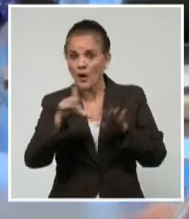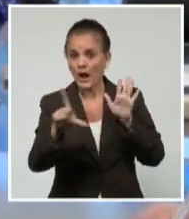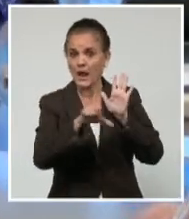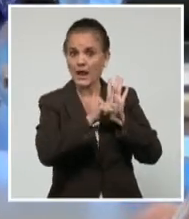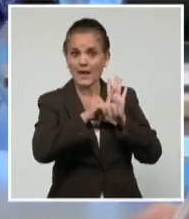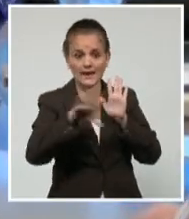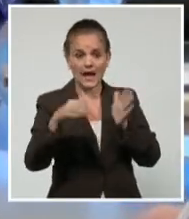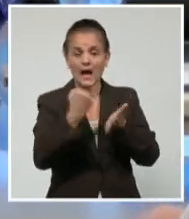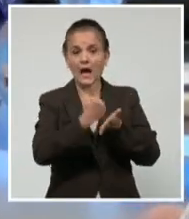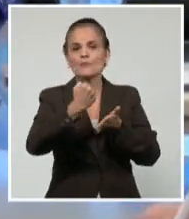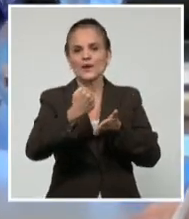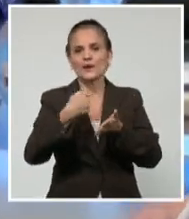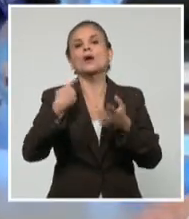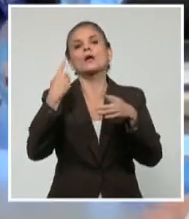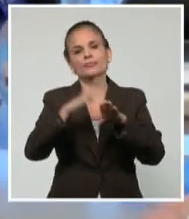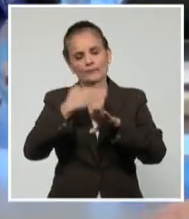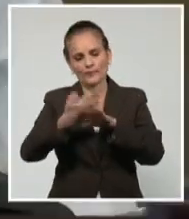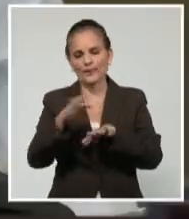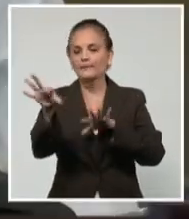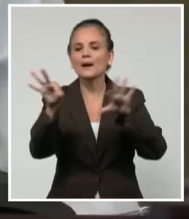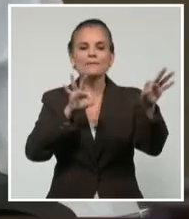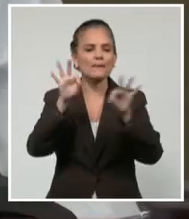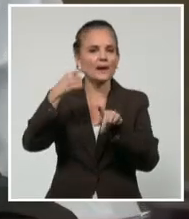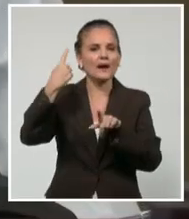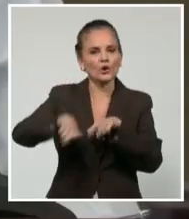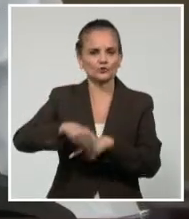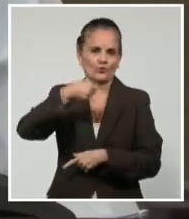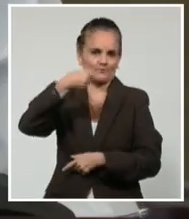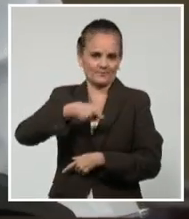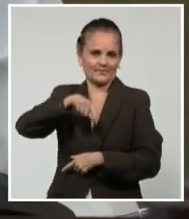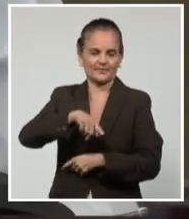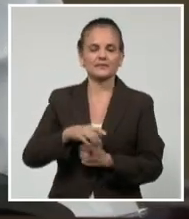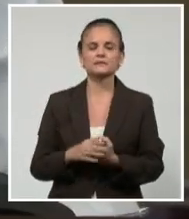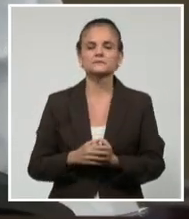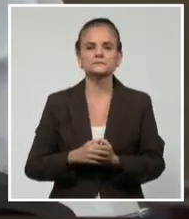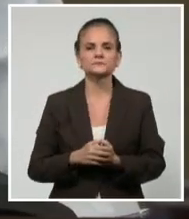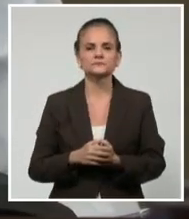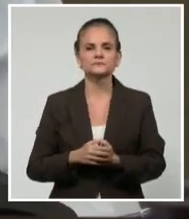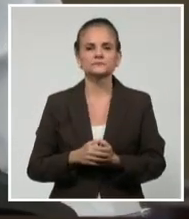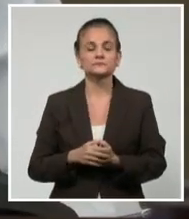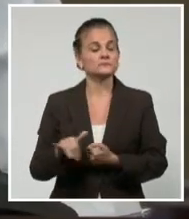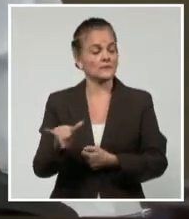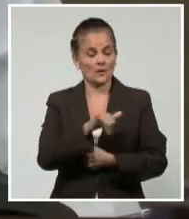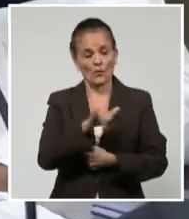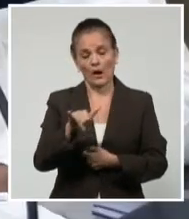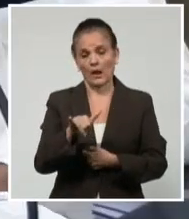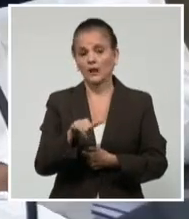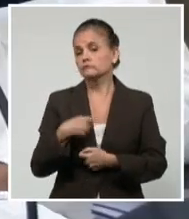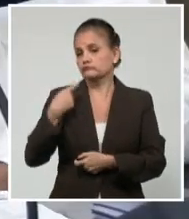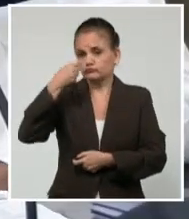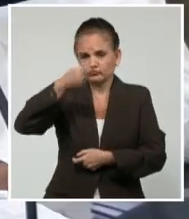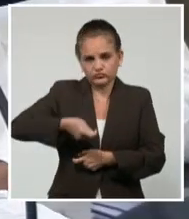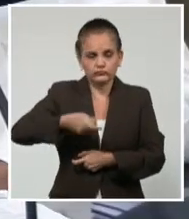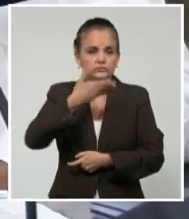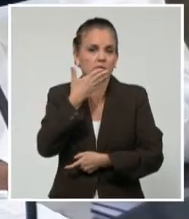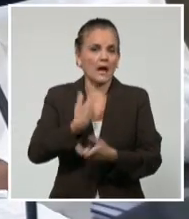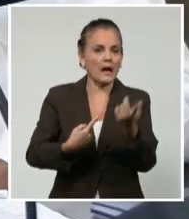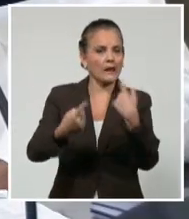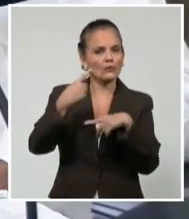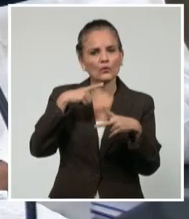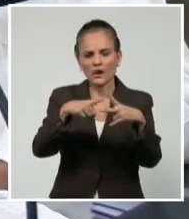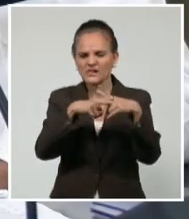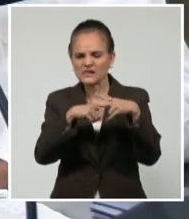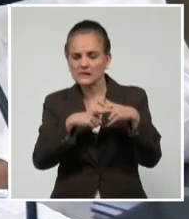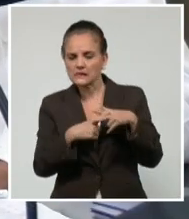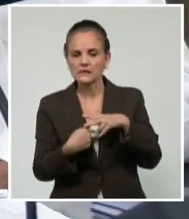proceso de elección conforme a sus disposiciones. También se decidió hacer algunos ajustes a las regulaciones respecto al